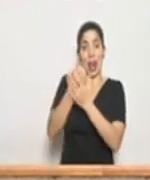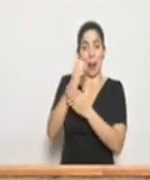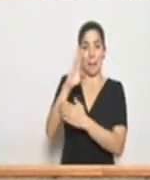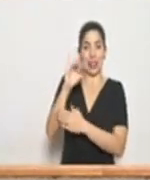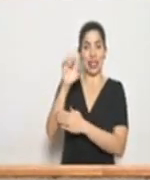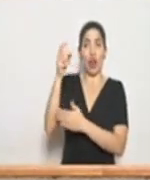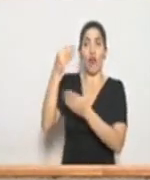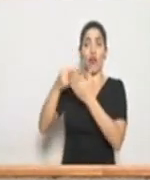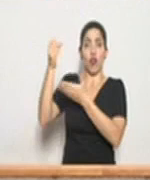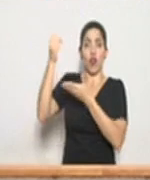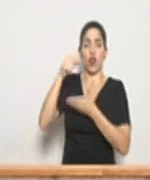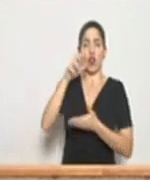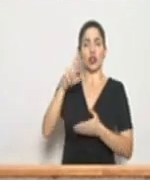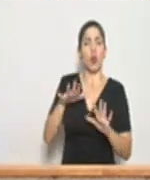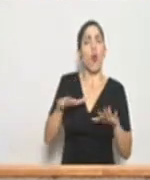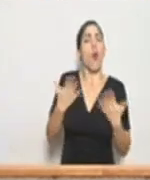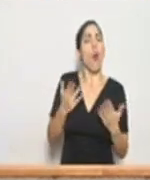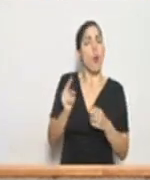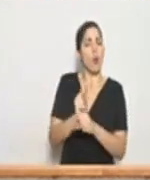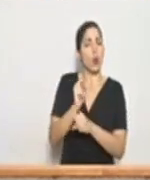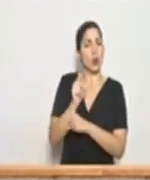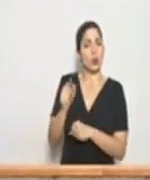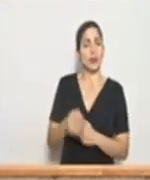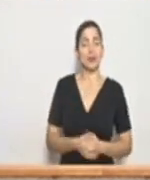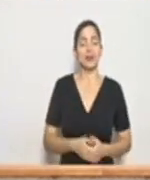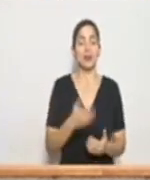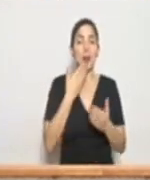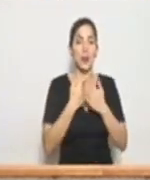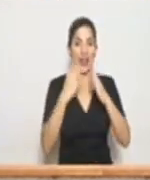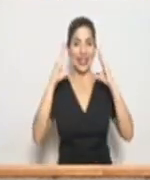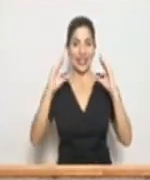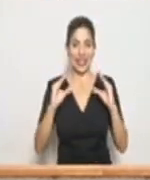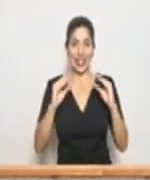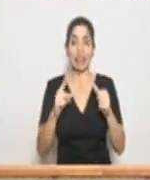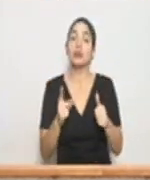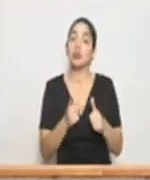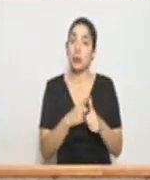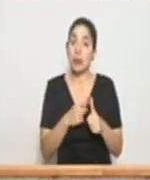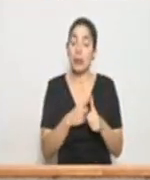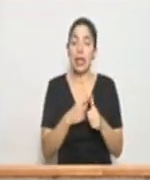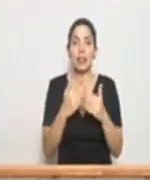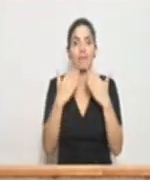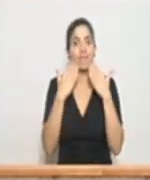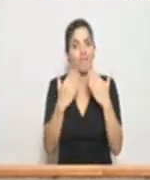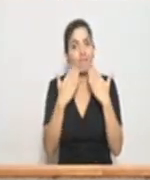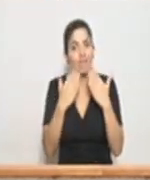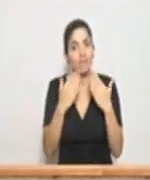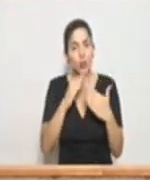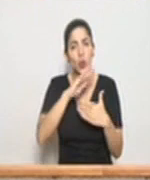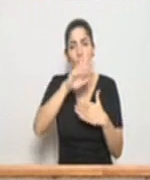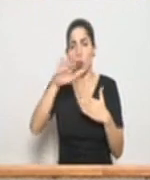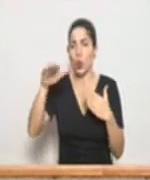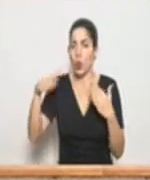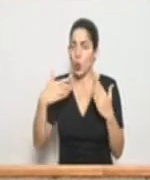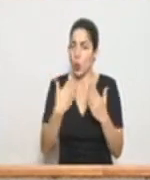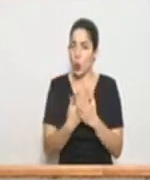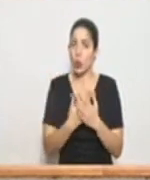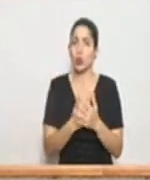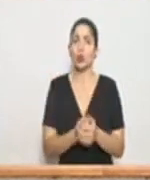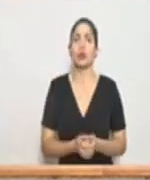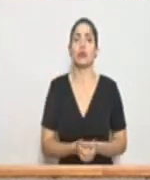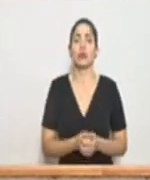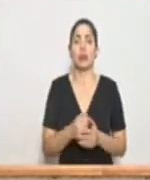BCIE. Muy buenas tardes. En primera instancia, agradecer a todas y todos